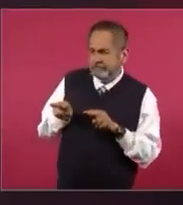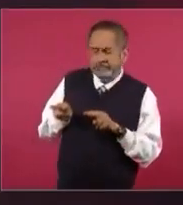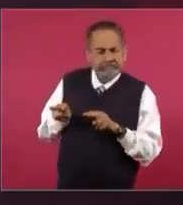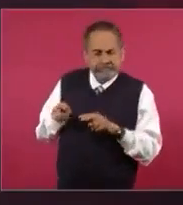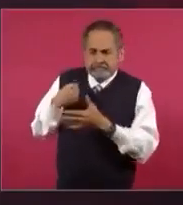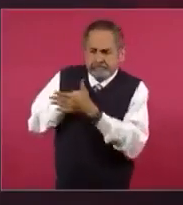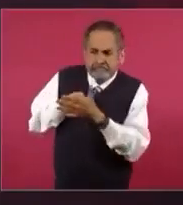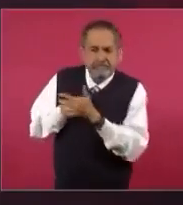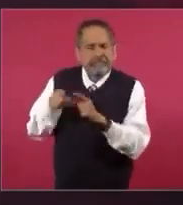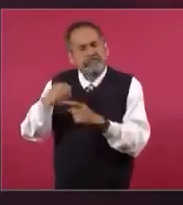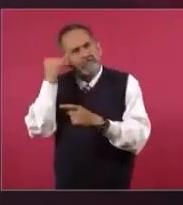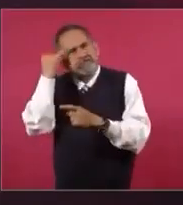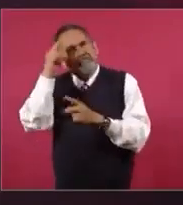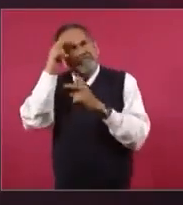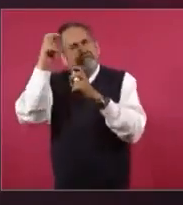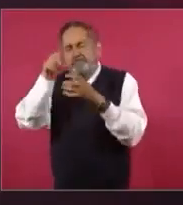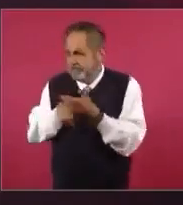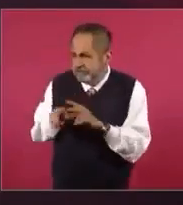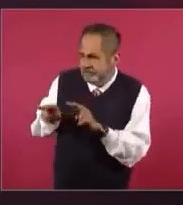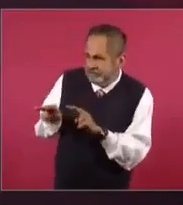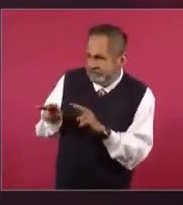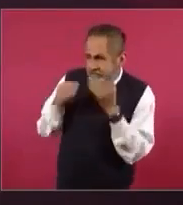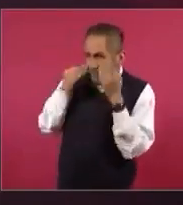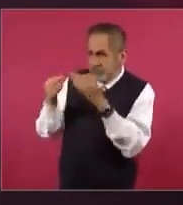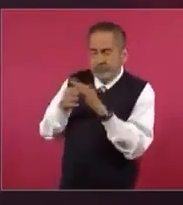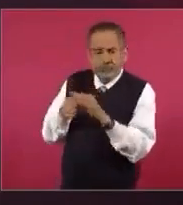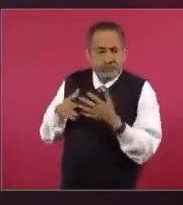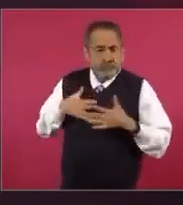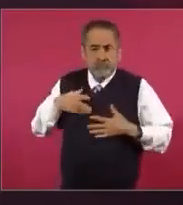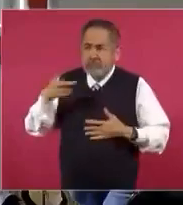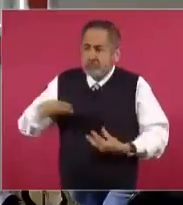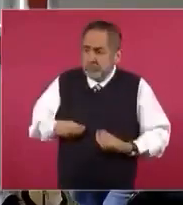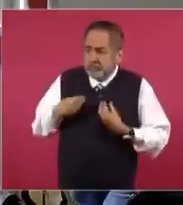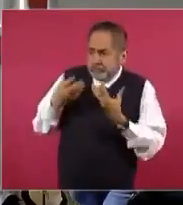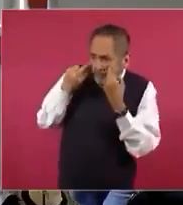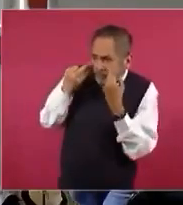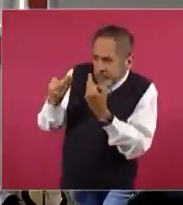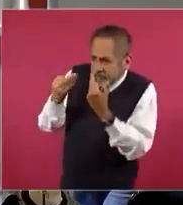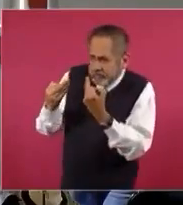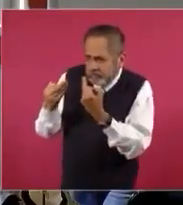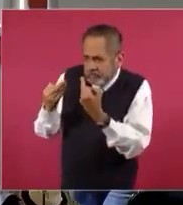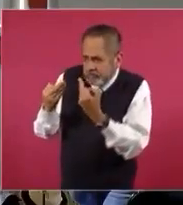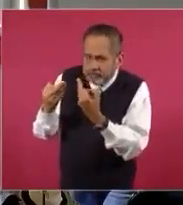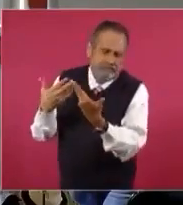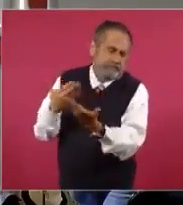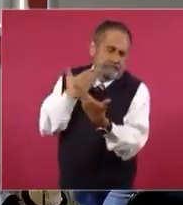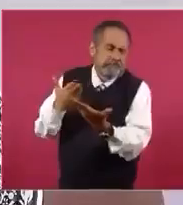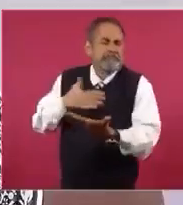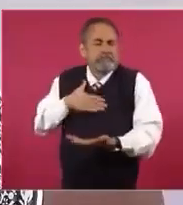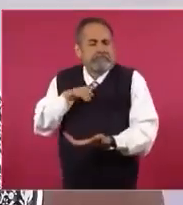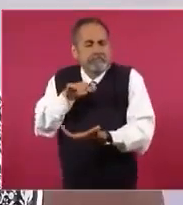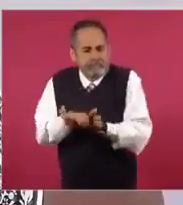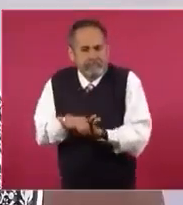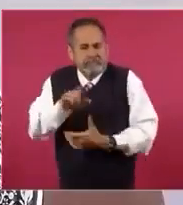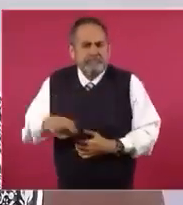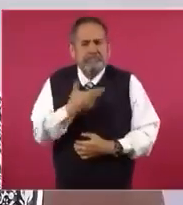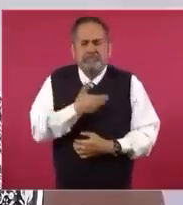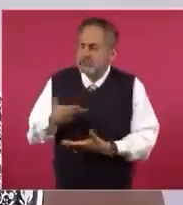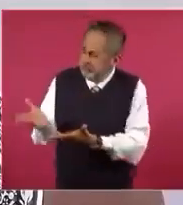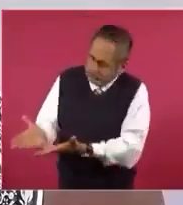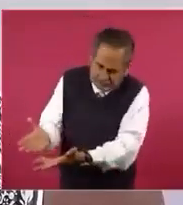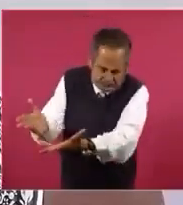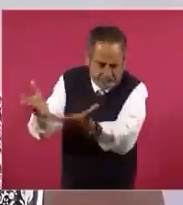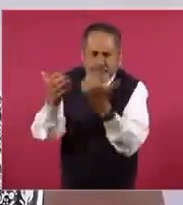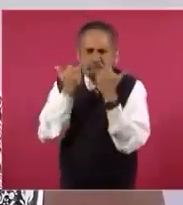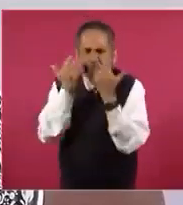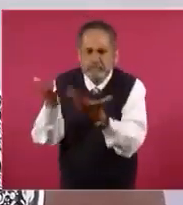ilusiones, soy testigo en una parte de su vida, de todo eso. Se merece mi esposo, que es el presidente, dice, a donde